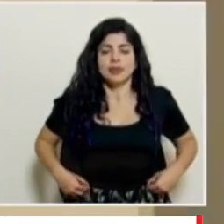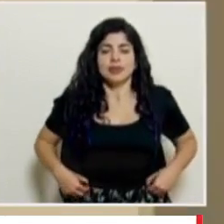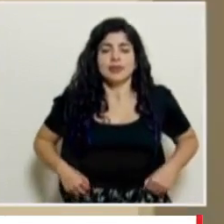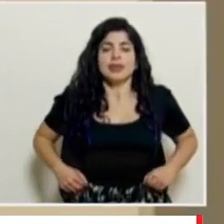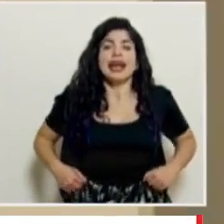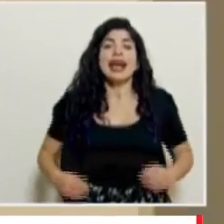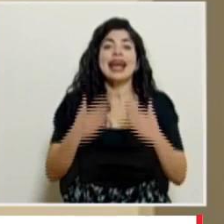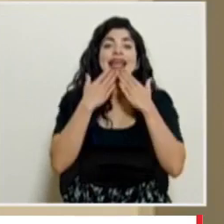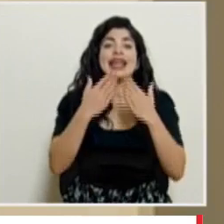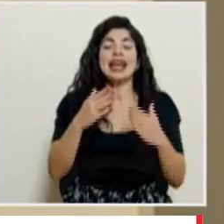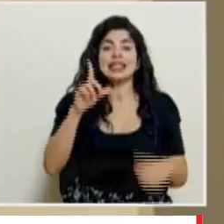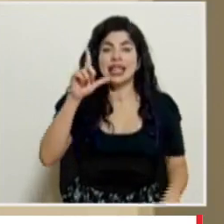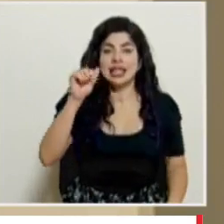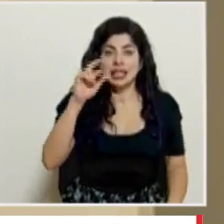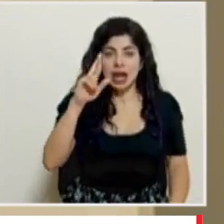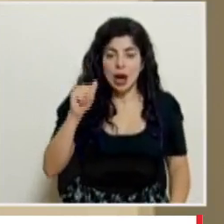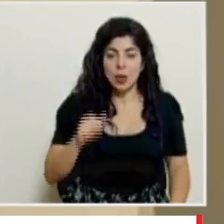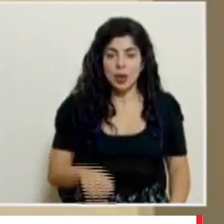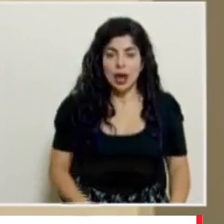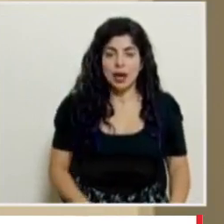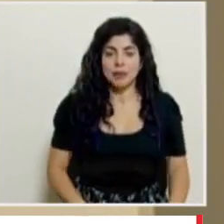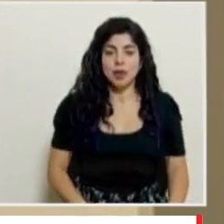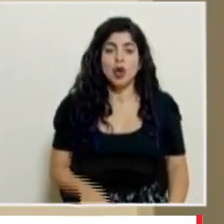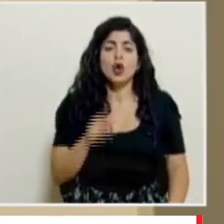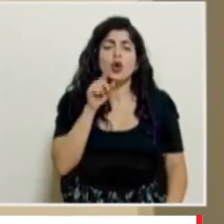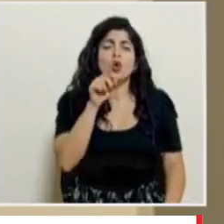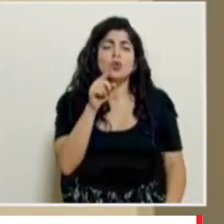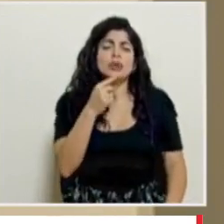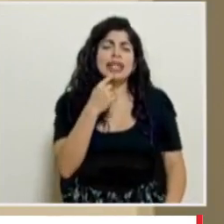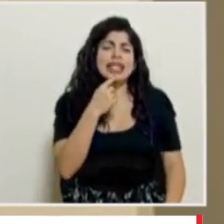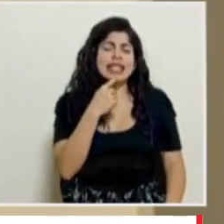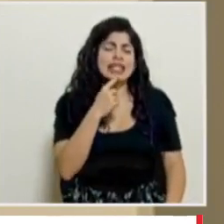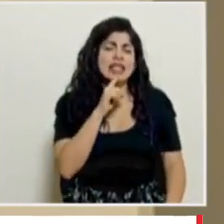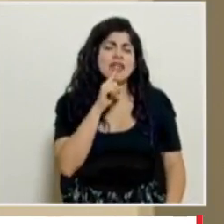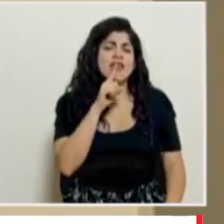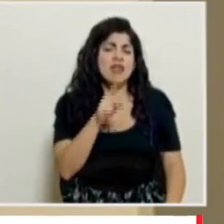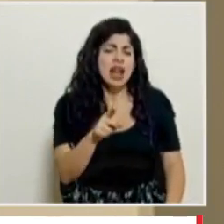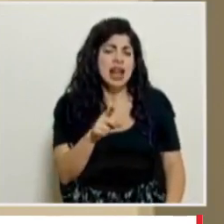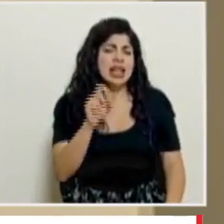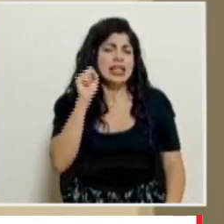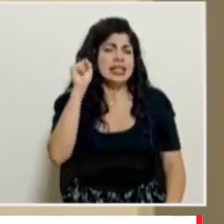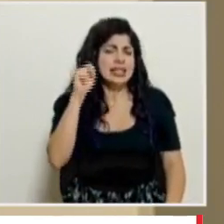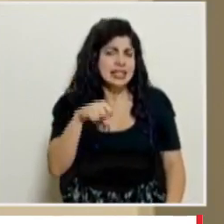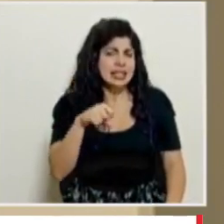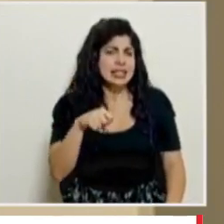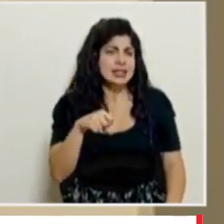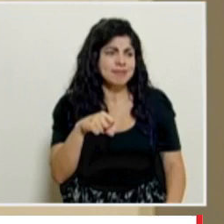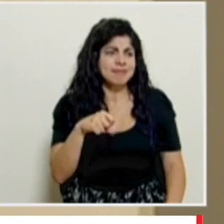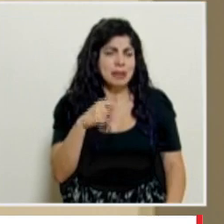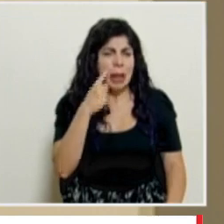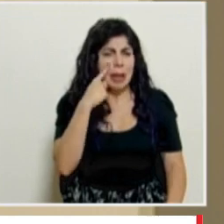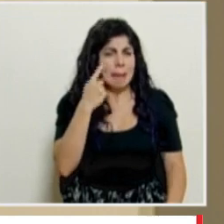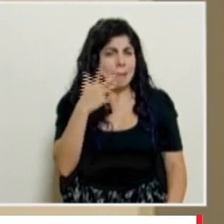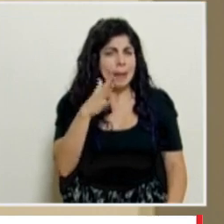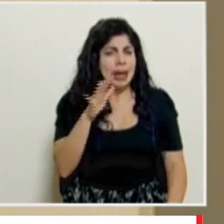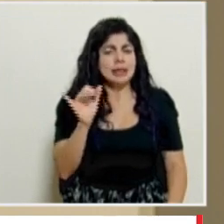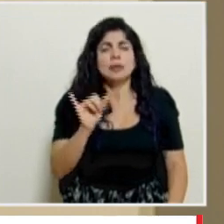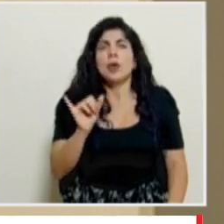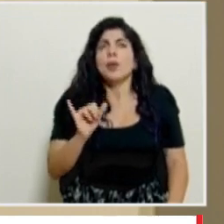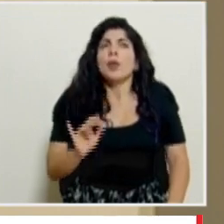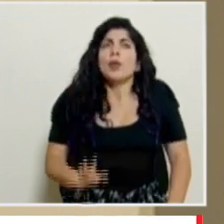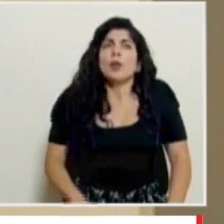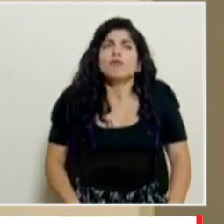gracias Laura lo que usted indica en realidad pues sí exactamente es parecido a eso como cuando uno está